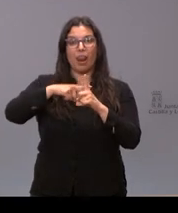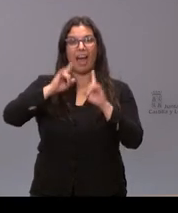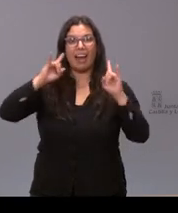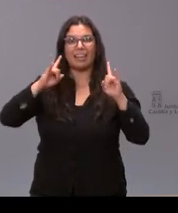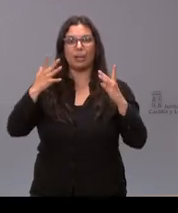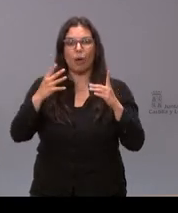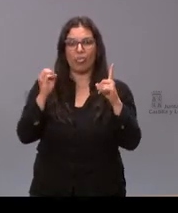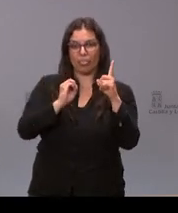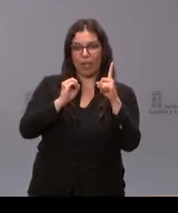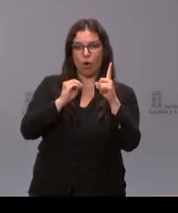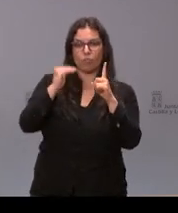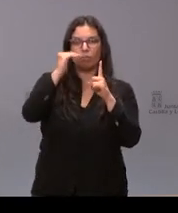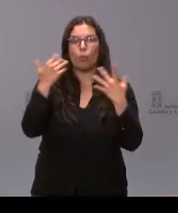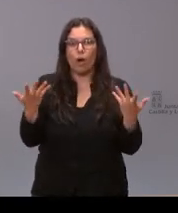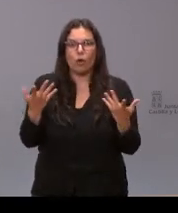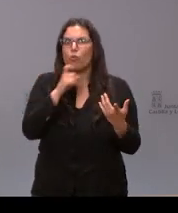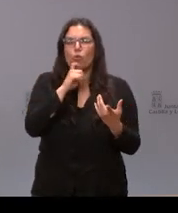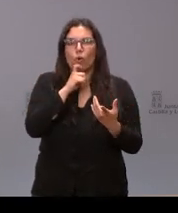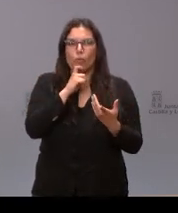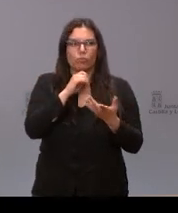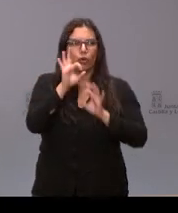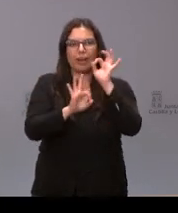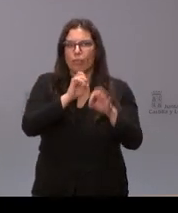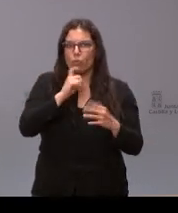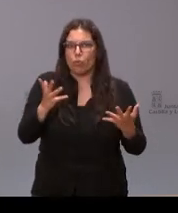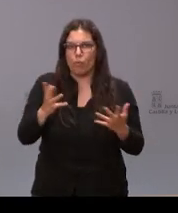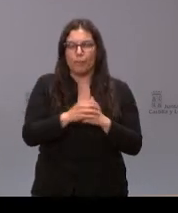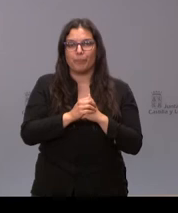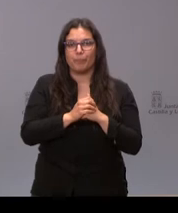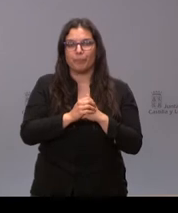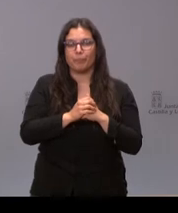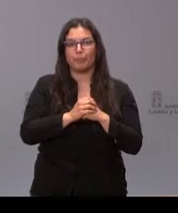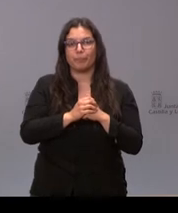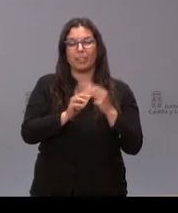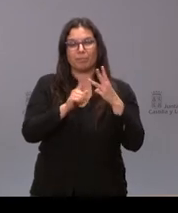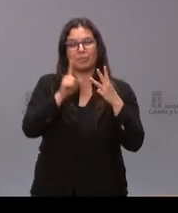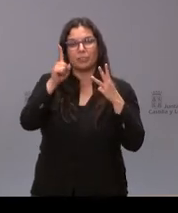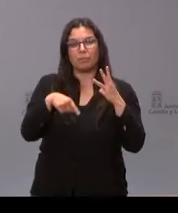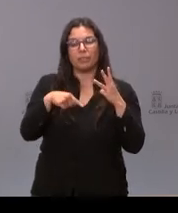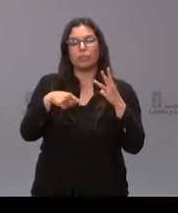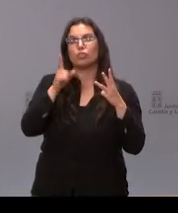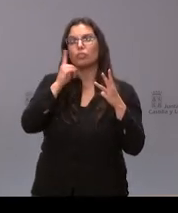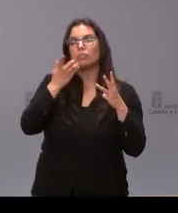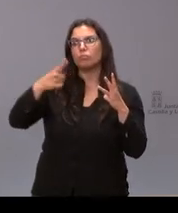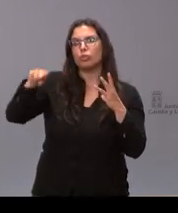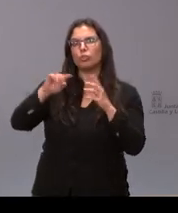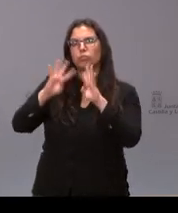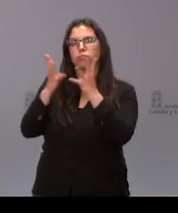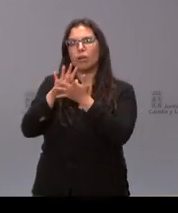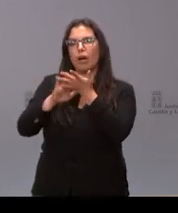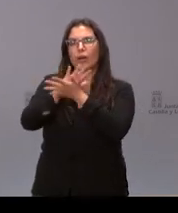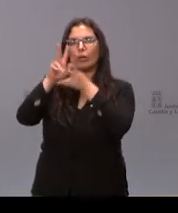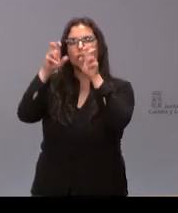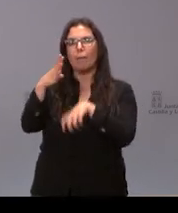dispositivo montado no sé cómo estamos en este sentido y por último no sé si han hablado algo del tema del lobo en el